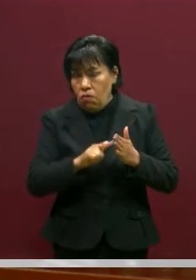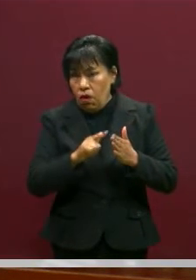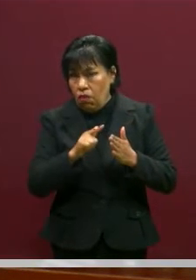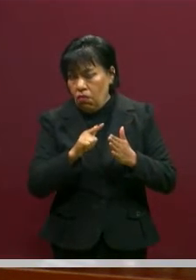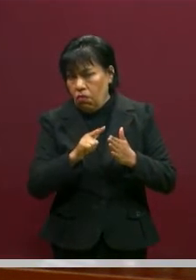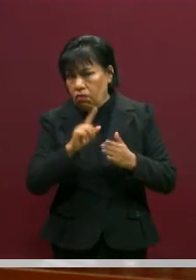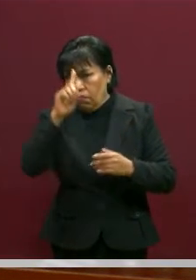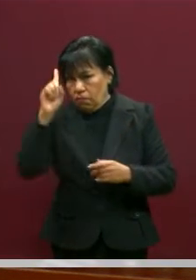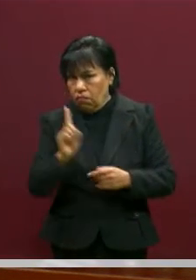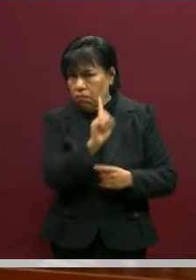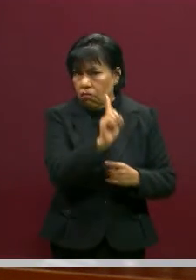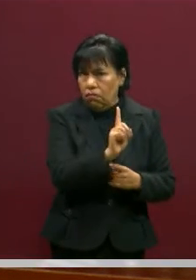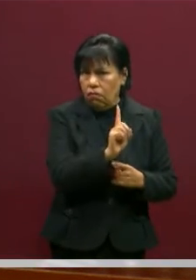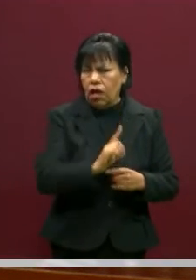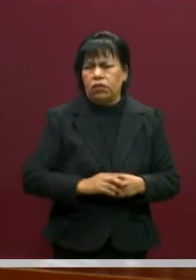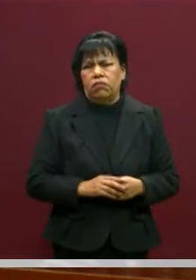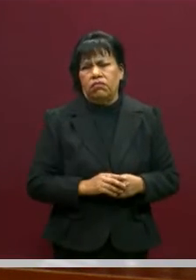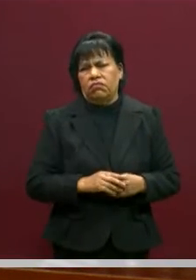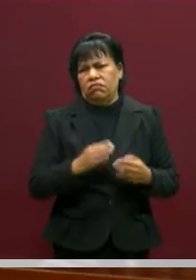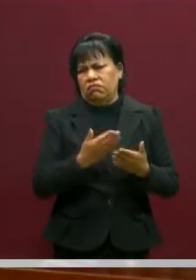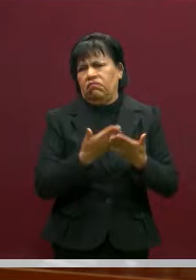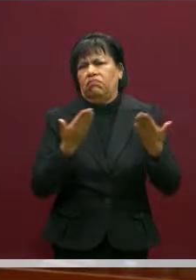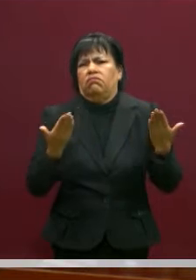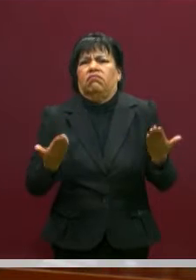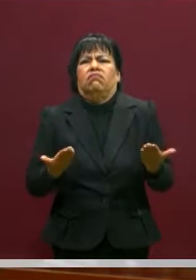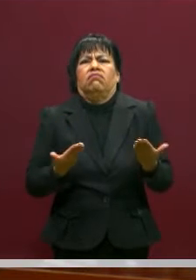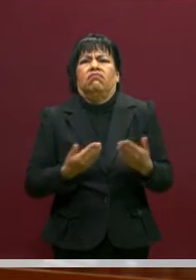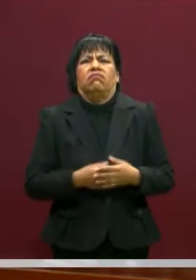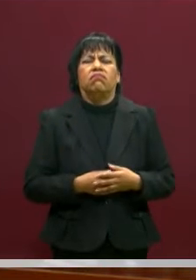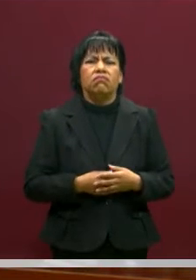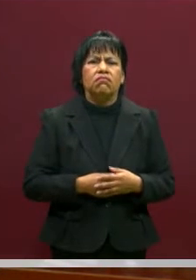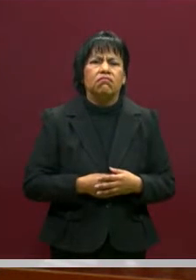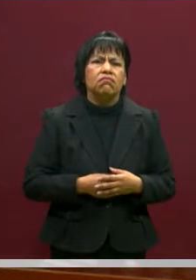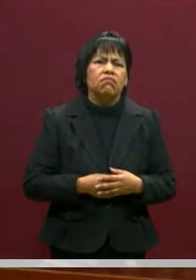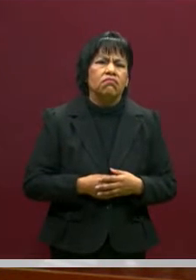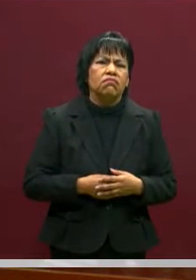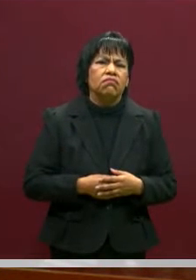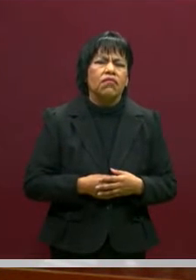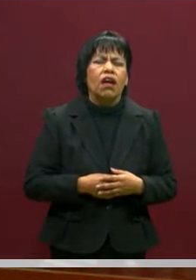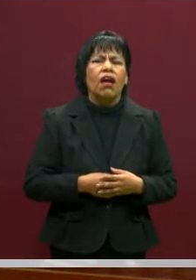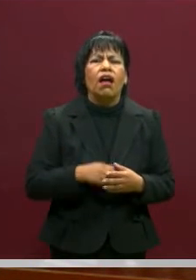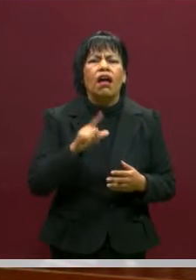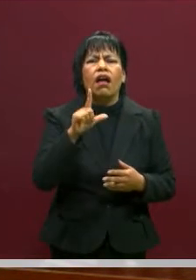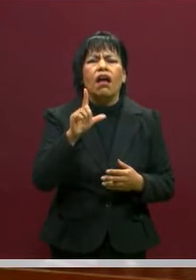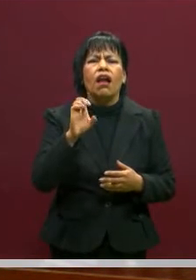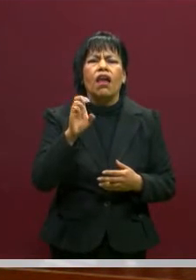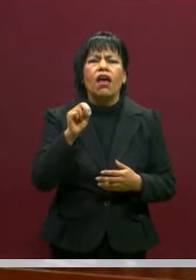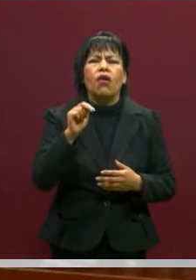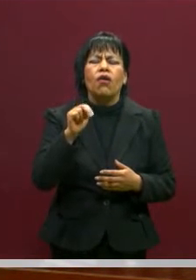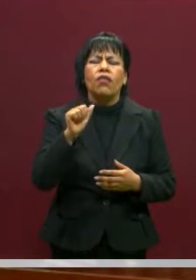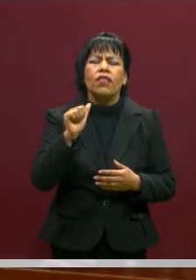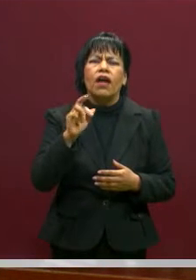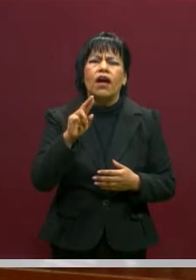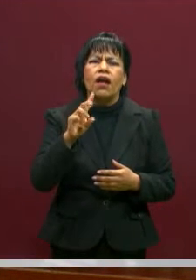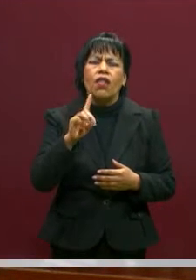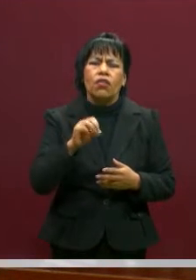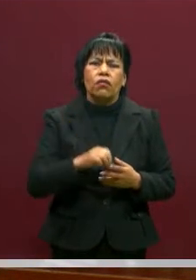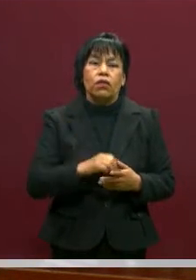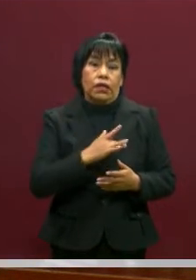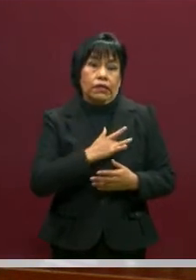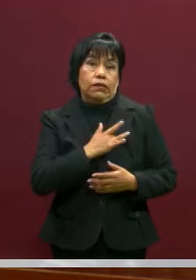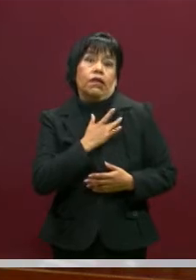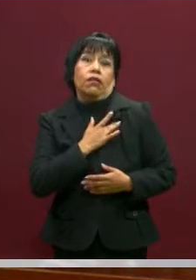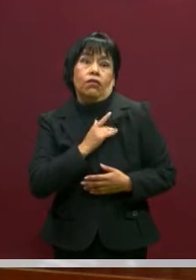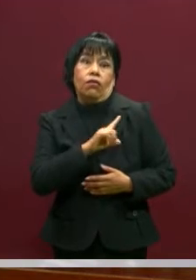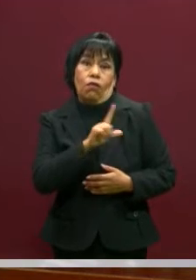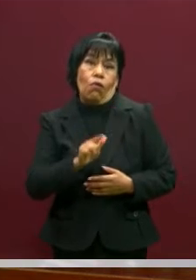Y a partir de ahora que hago este planteamiento, retomo un planteamiento de Leonardo Boff que dice, siento, luego